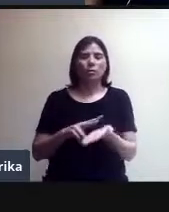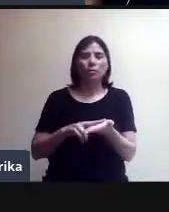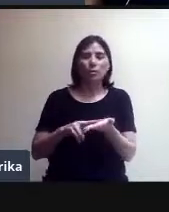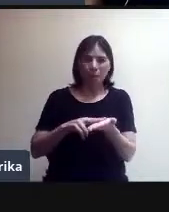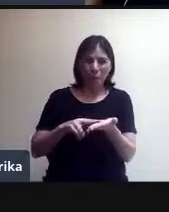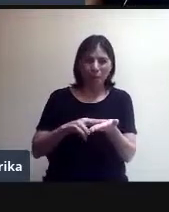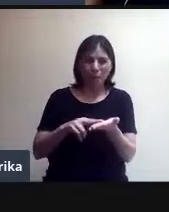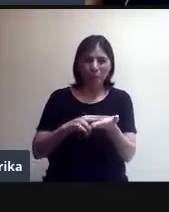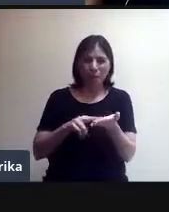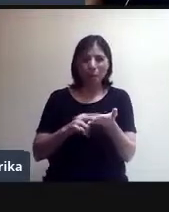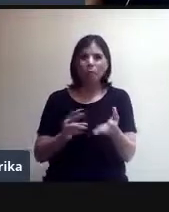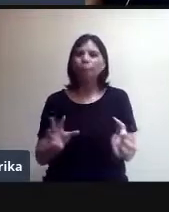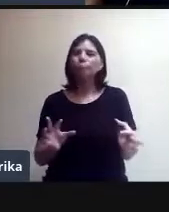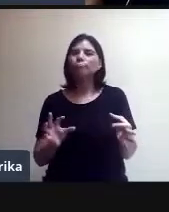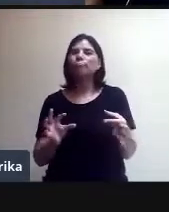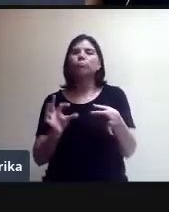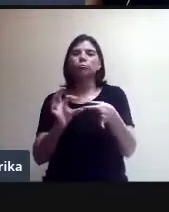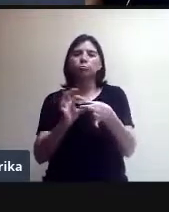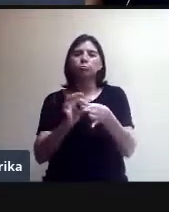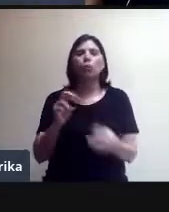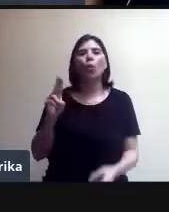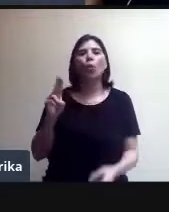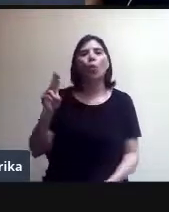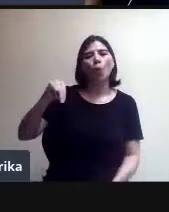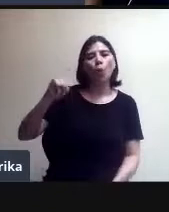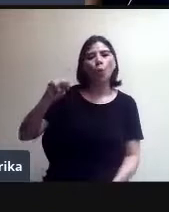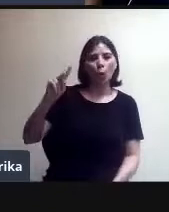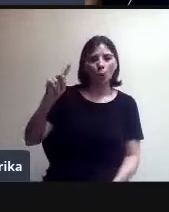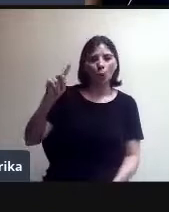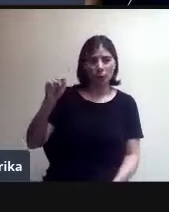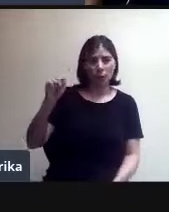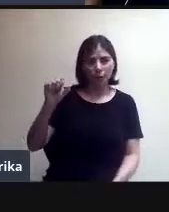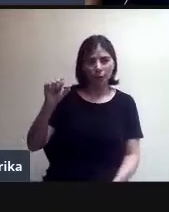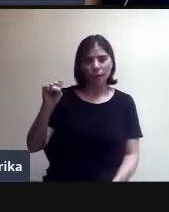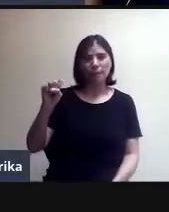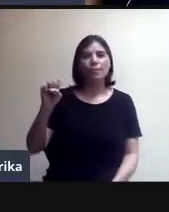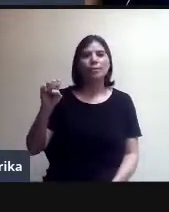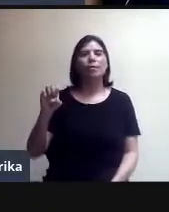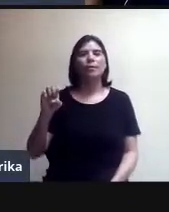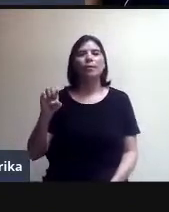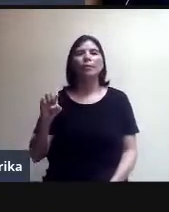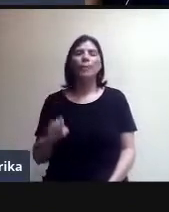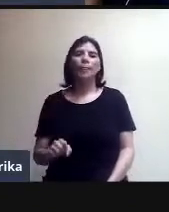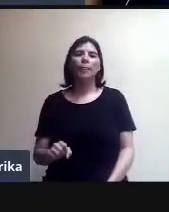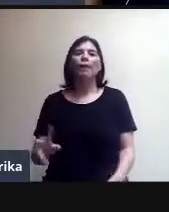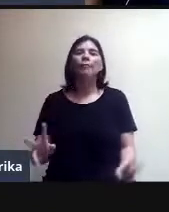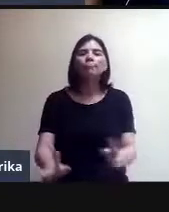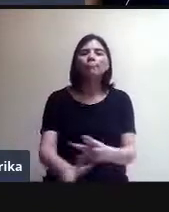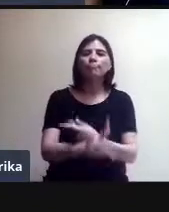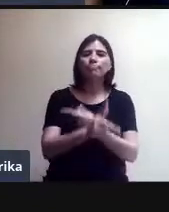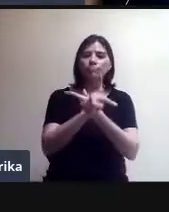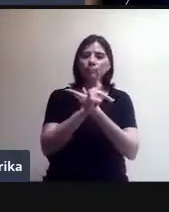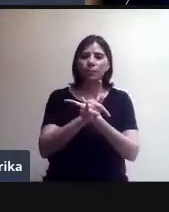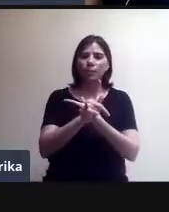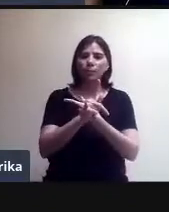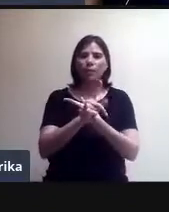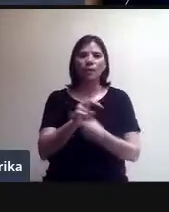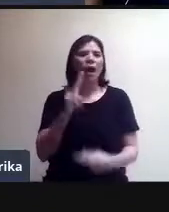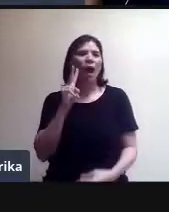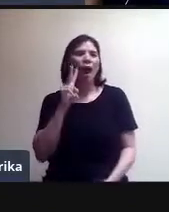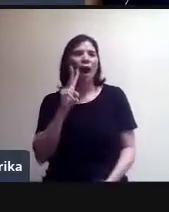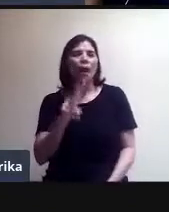reunión. Incluso me dice en algún momento, esto no se ve, pero se los leo, dice, hay tantas personas en la